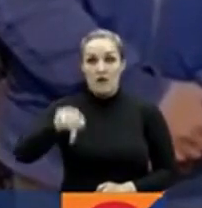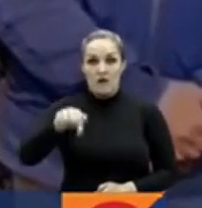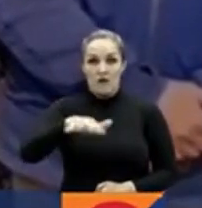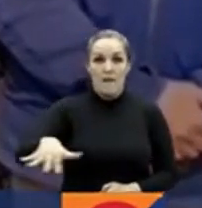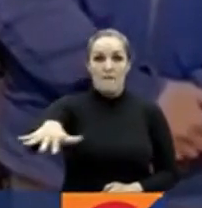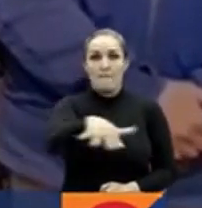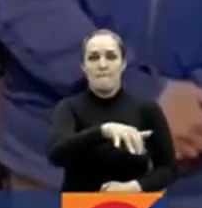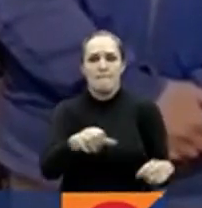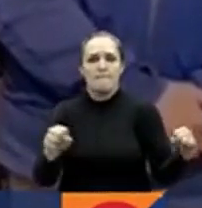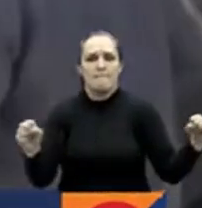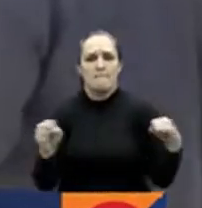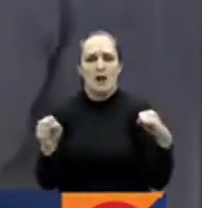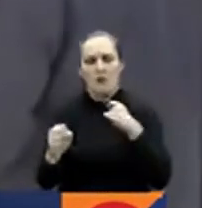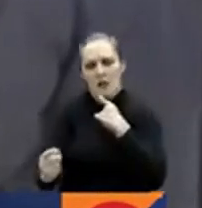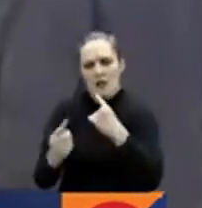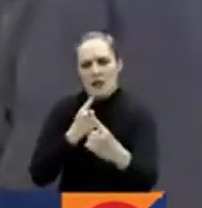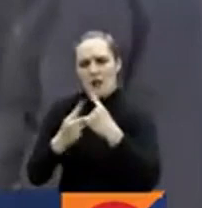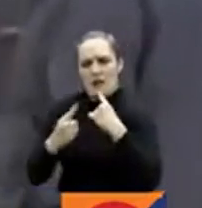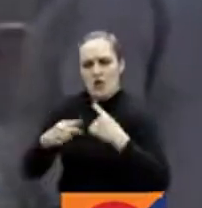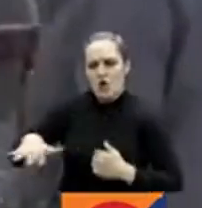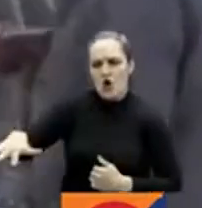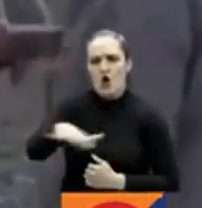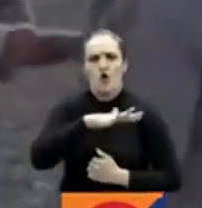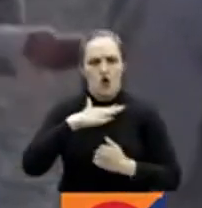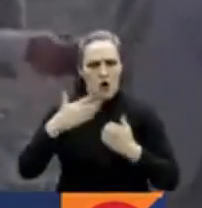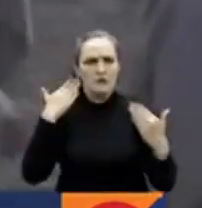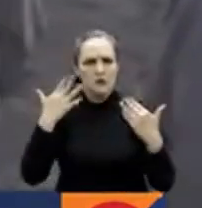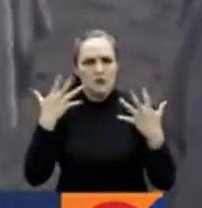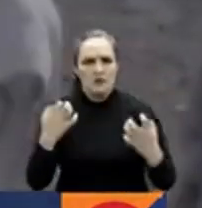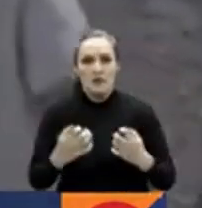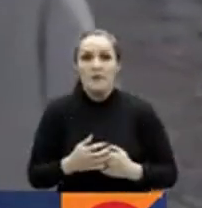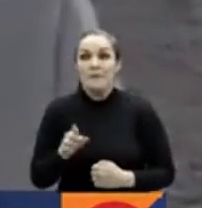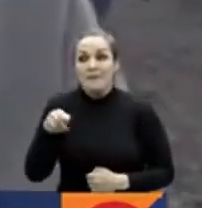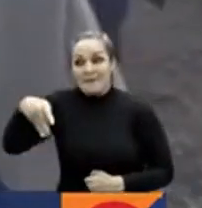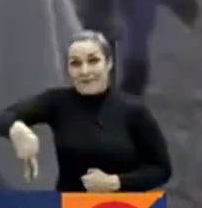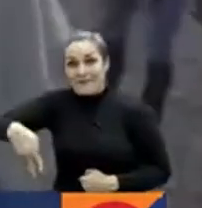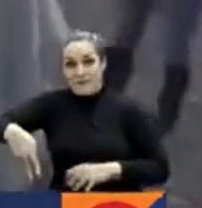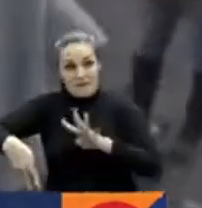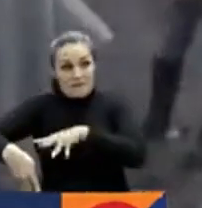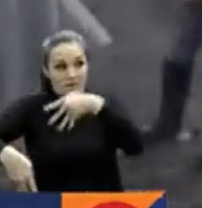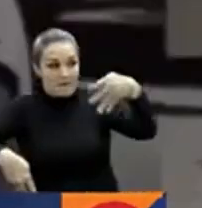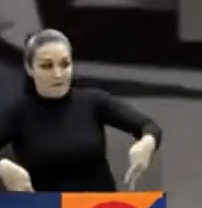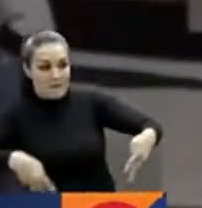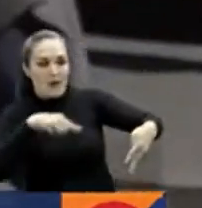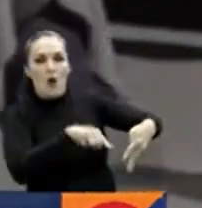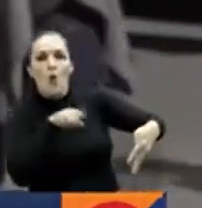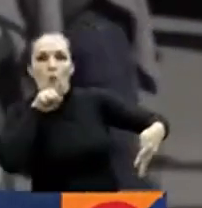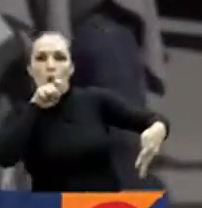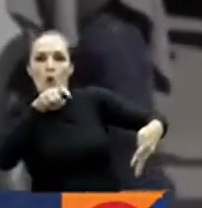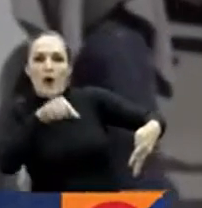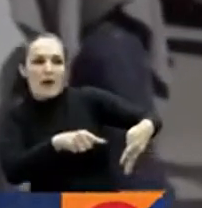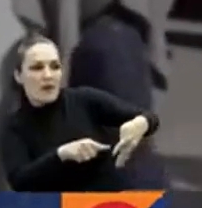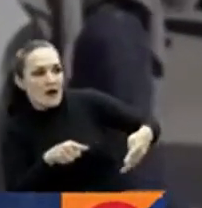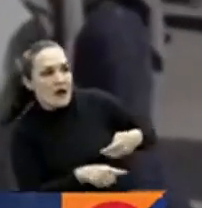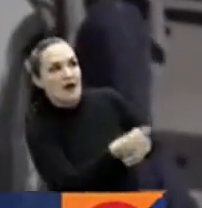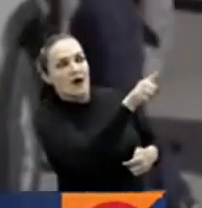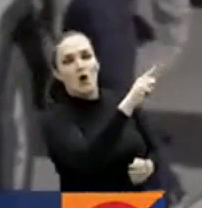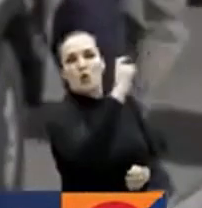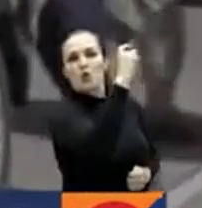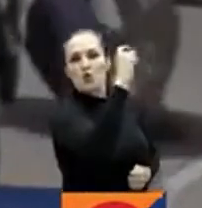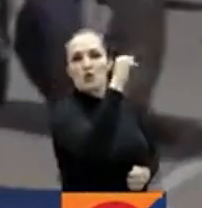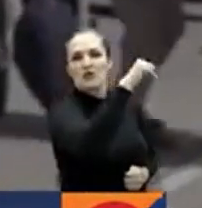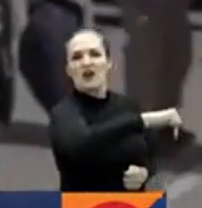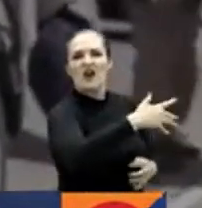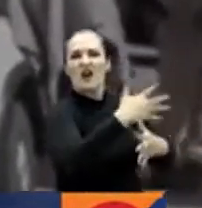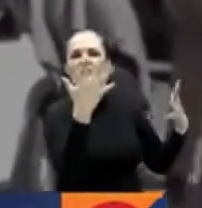en conversación con todo este campesinado. En donde sí continúa el bloqueo es en la vía de Bucaramanga hacia Cúcuta, a la altura de